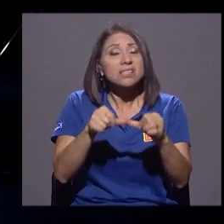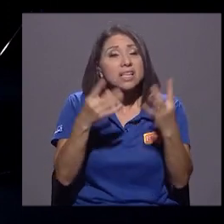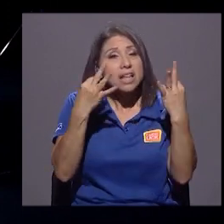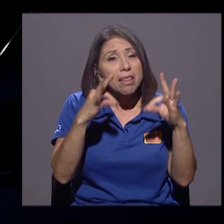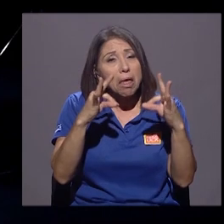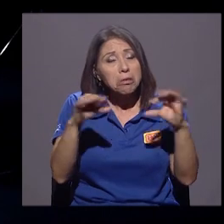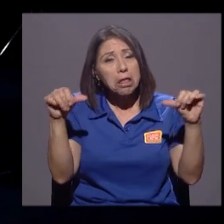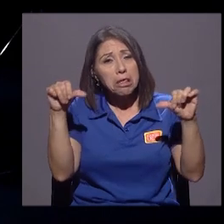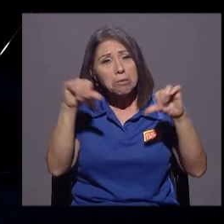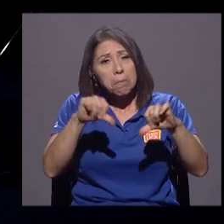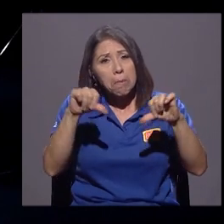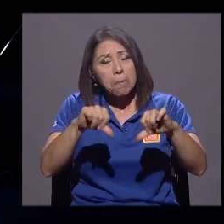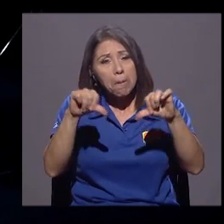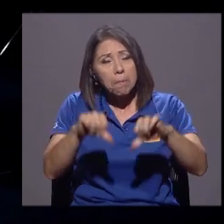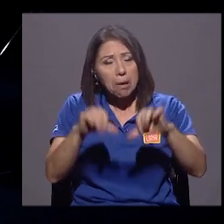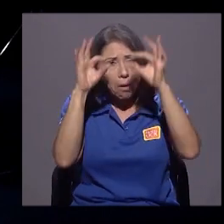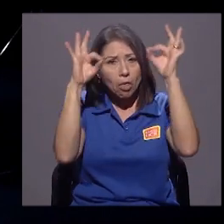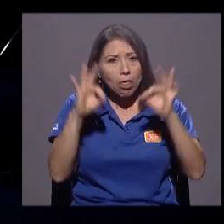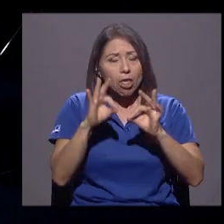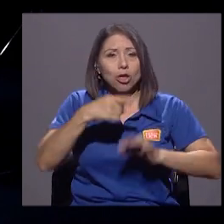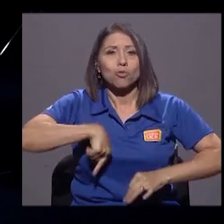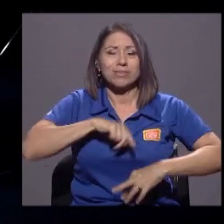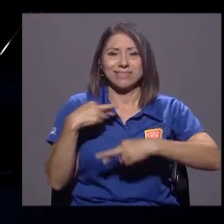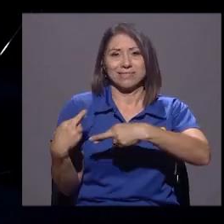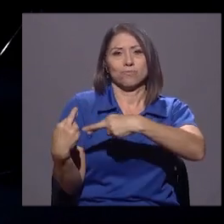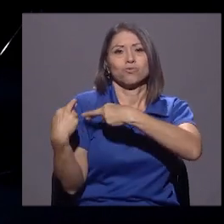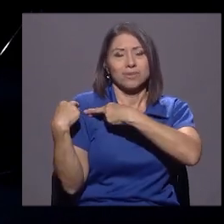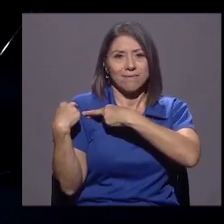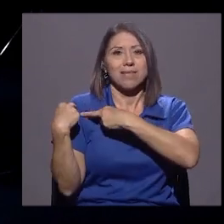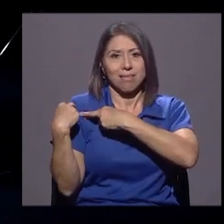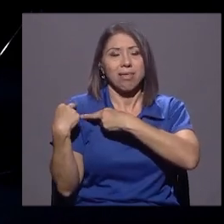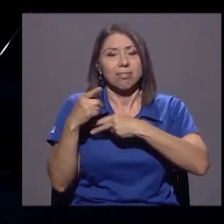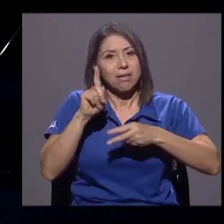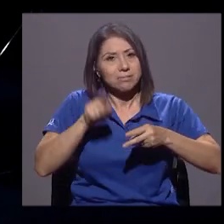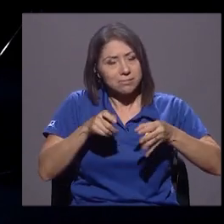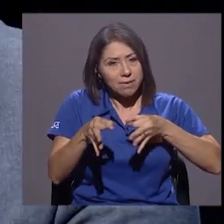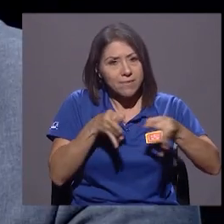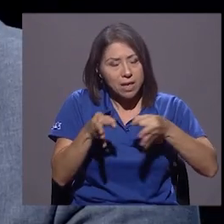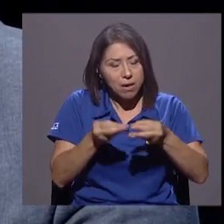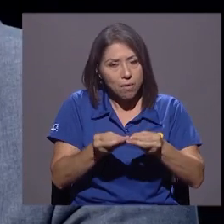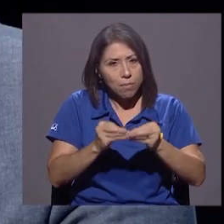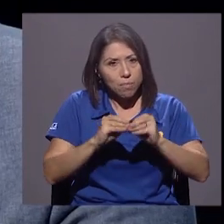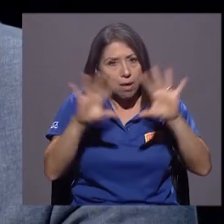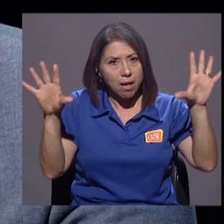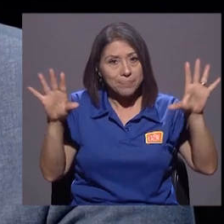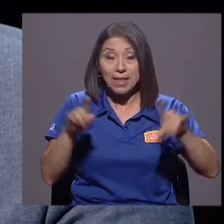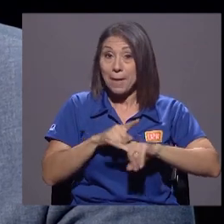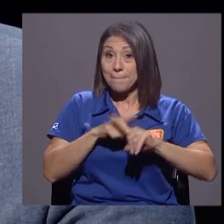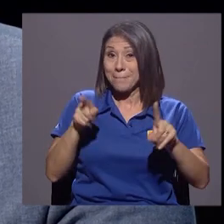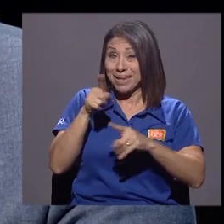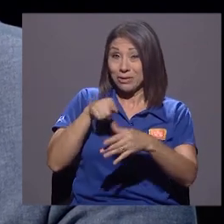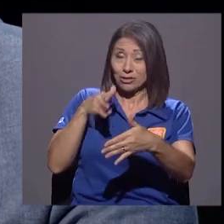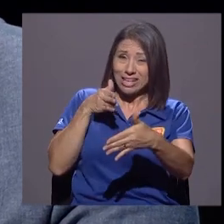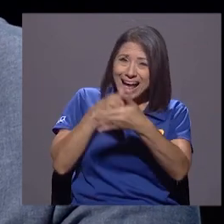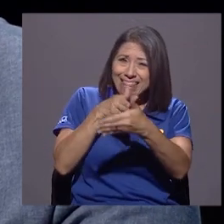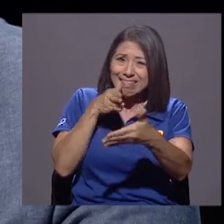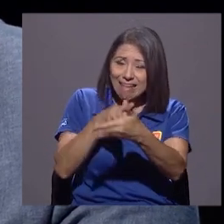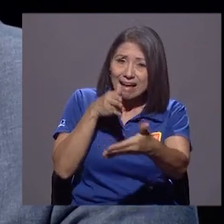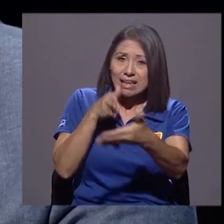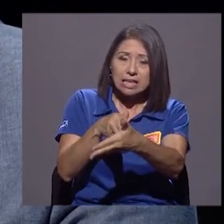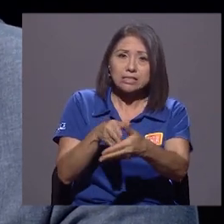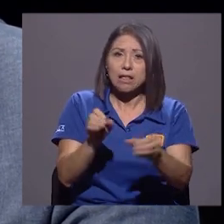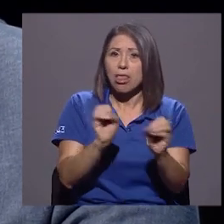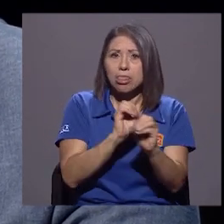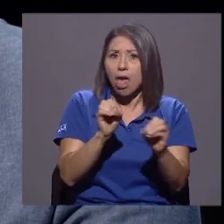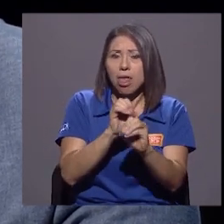en la parte de comunicación despejar esas dudas. Pero esos ataques en momentos determinados no tienen, digamos, una